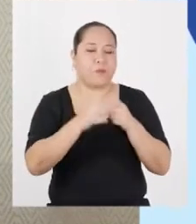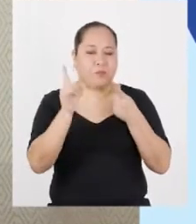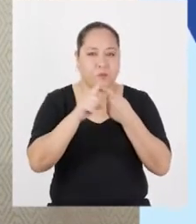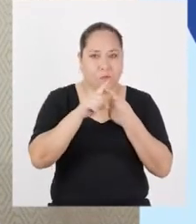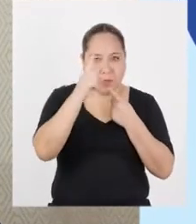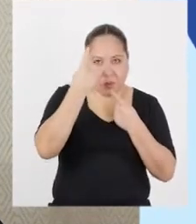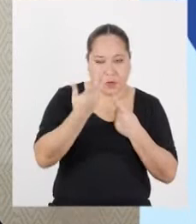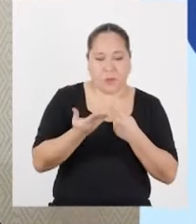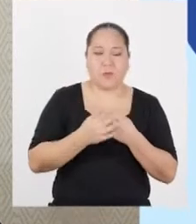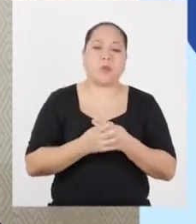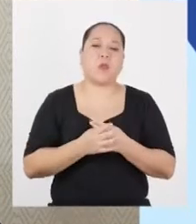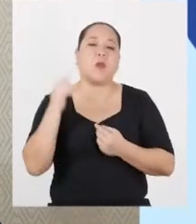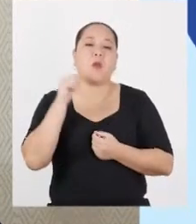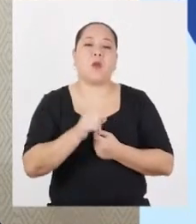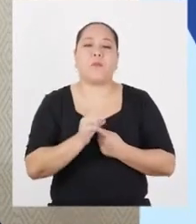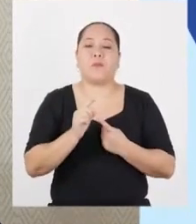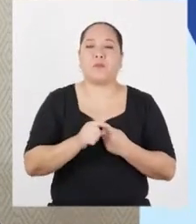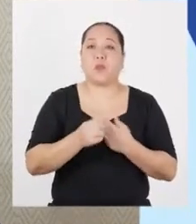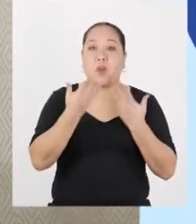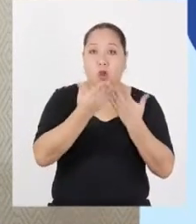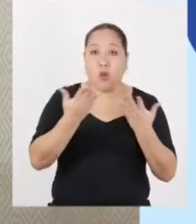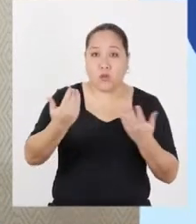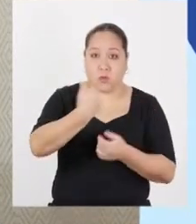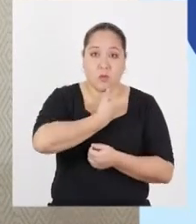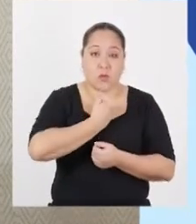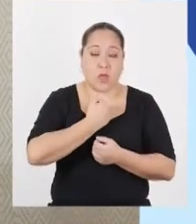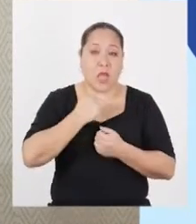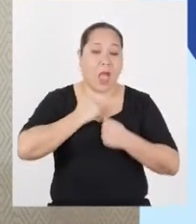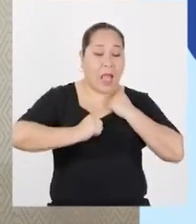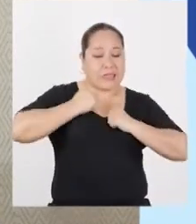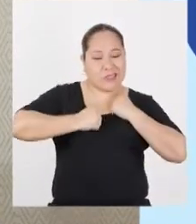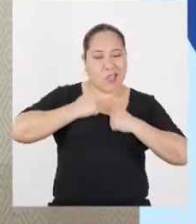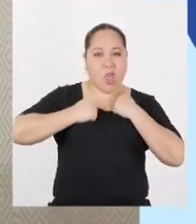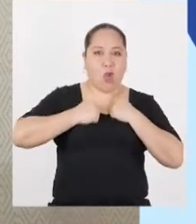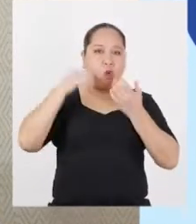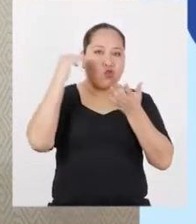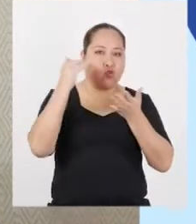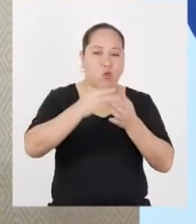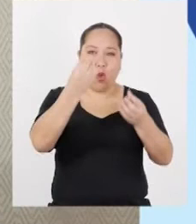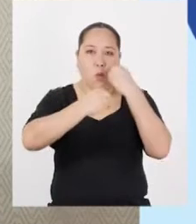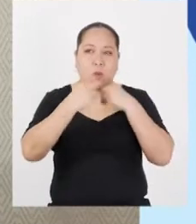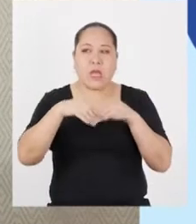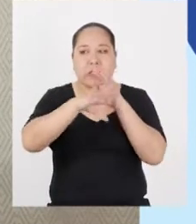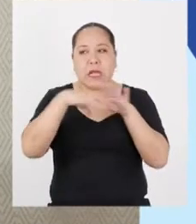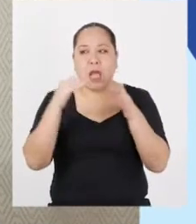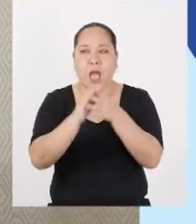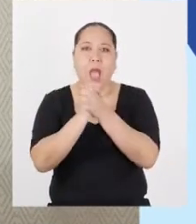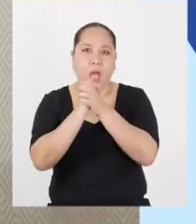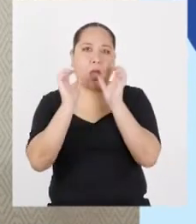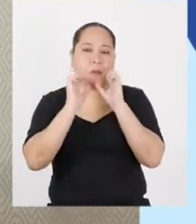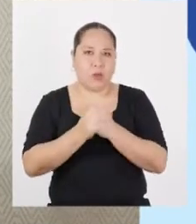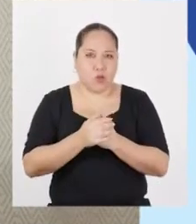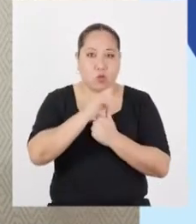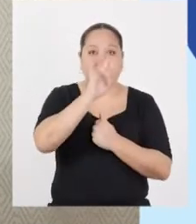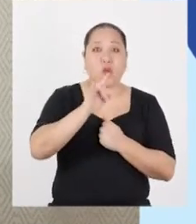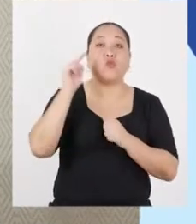Primero, realiza las actividades personales, aseo, estudio, comida, salidas entre amigos, uso del